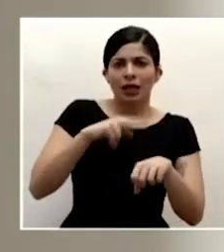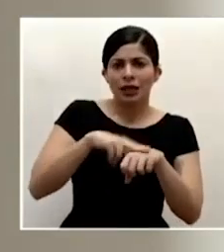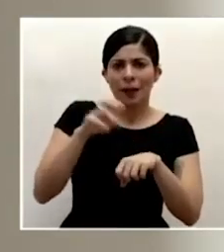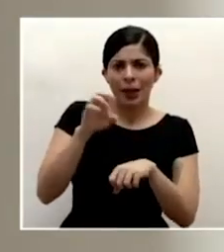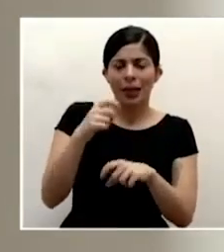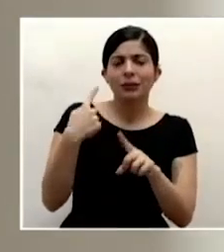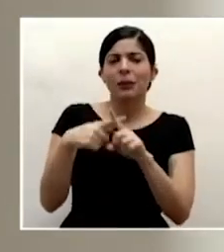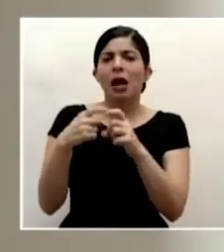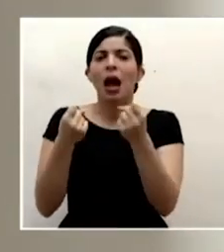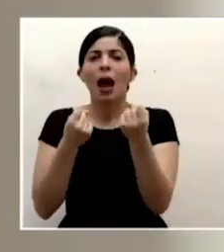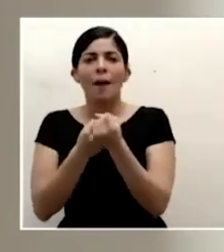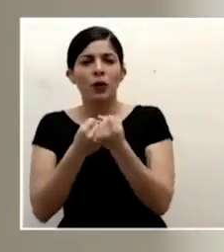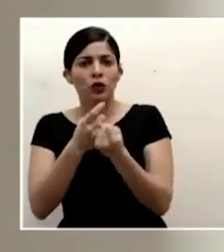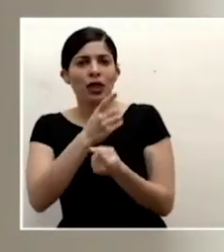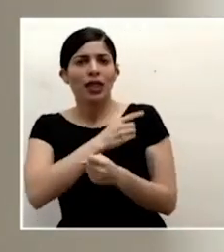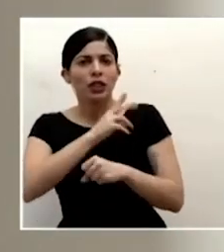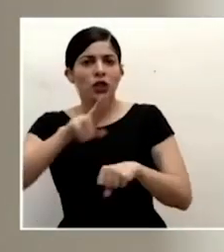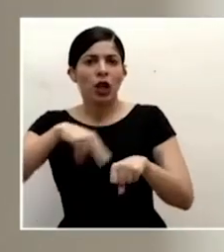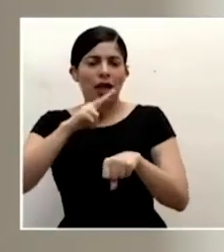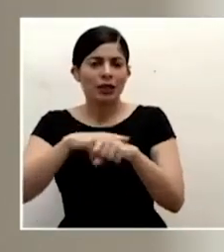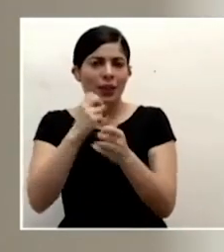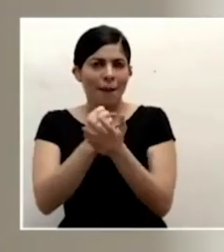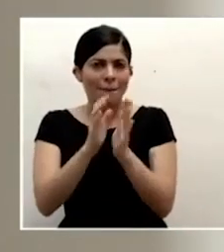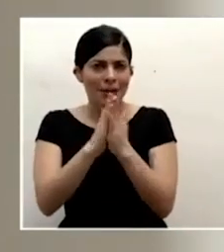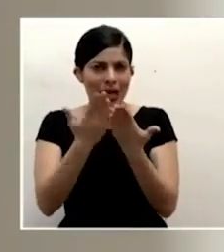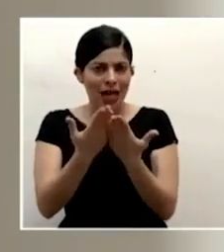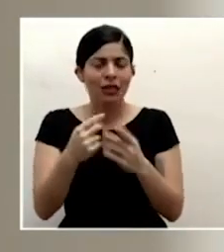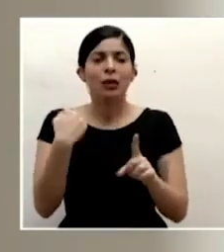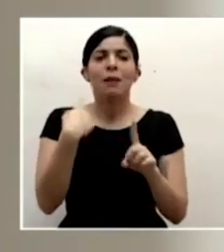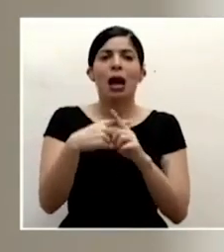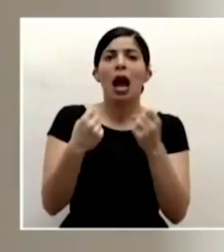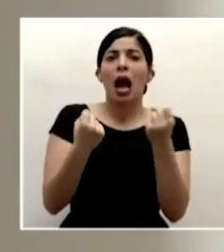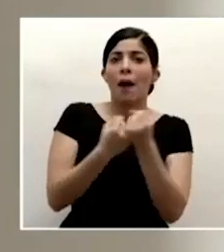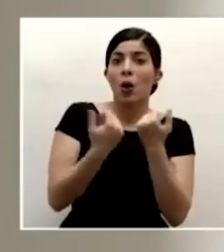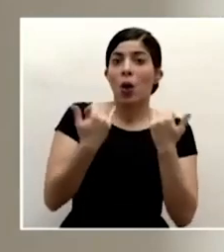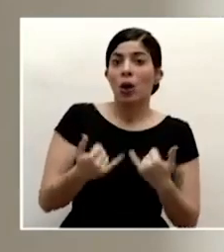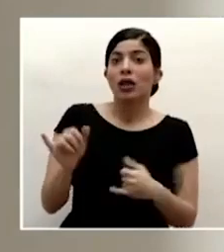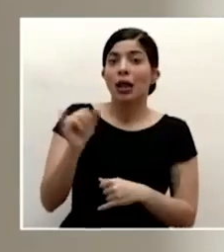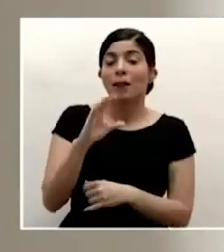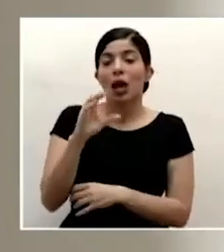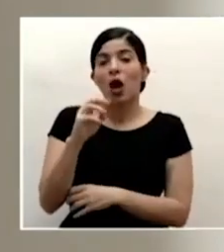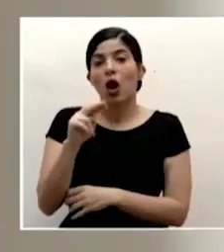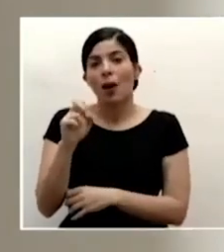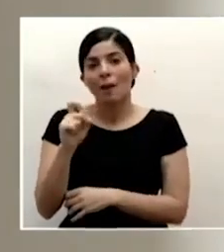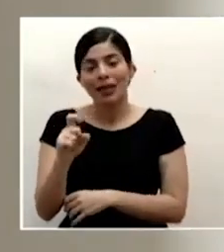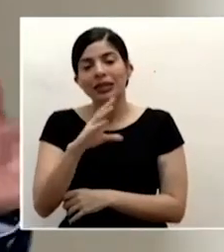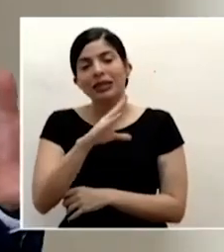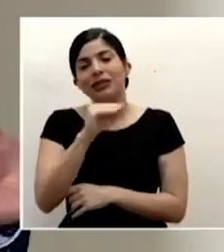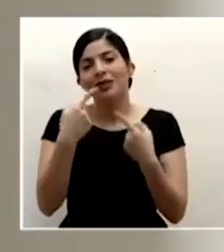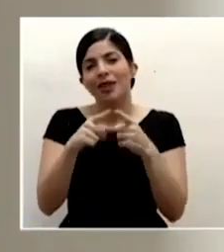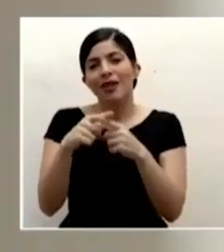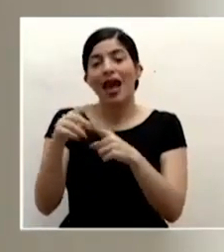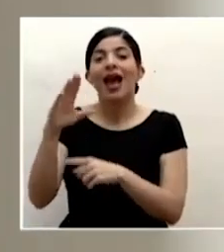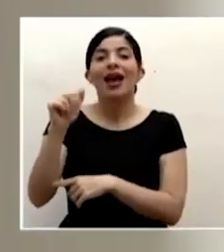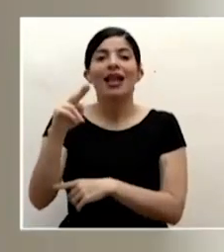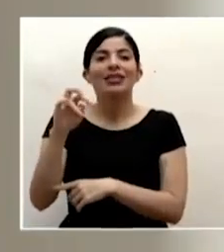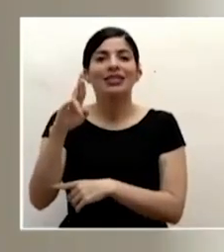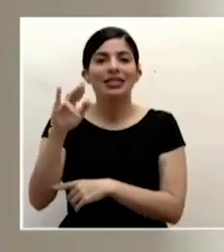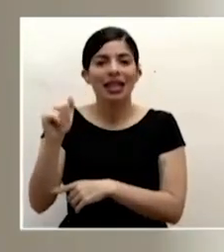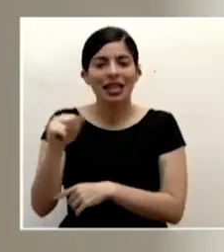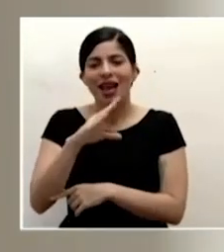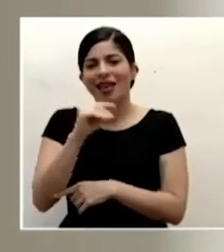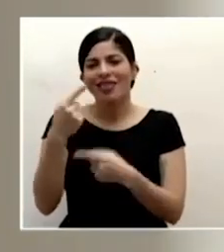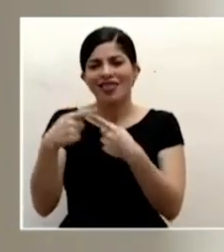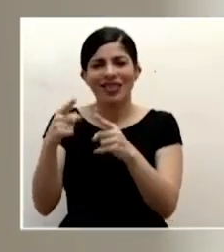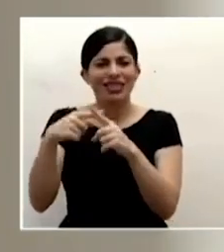emergencias con apoyo de la dirección nacional de migración extranjería con apoyo en este momento también de cómex y de las diferentes de la cancillería también de las